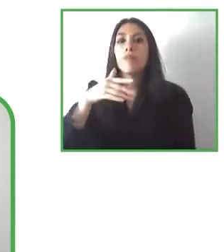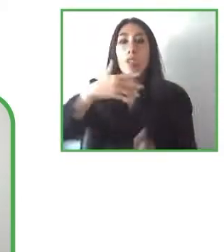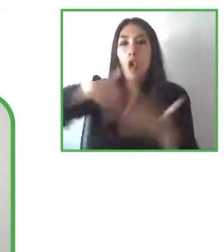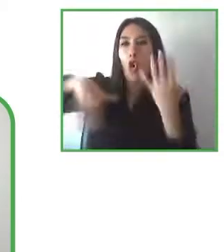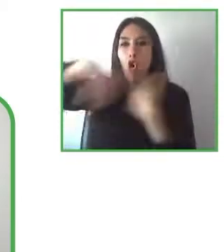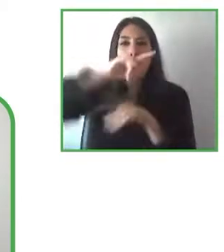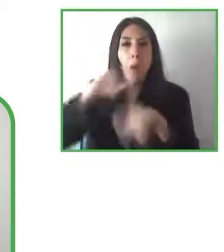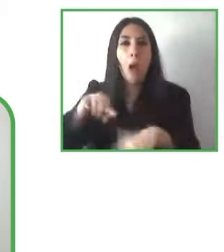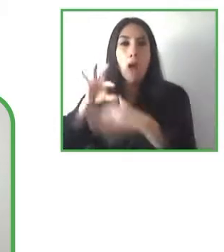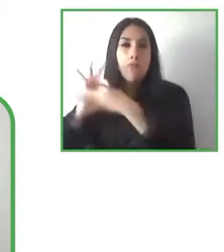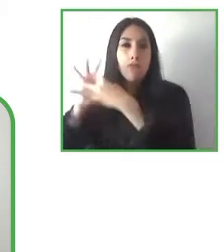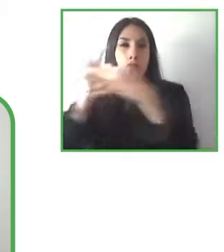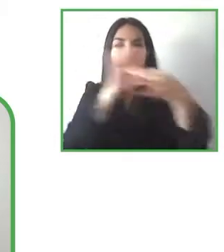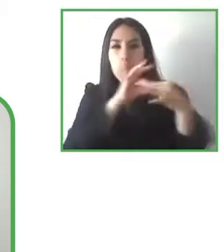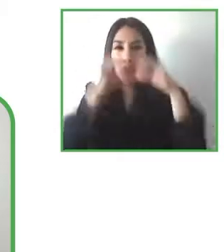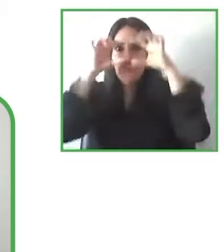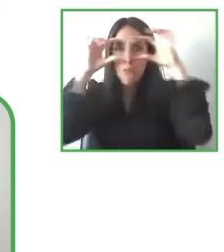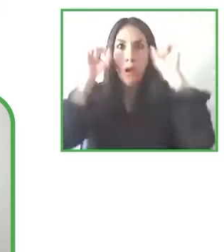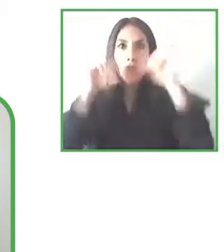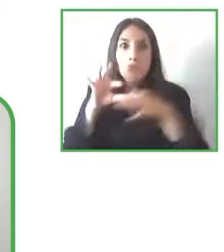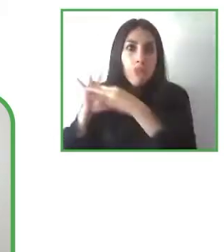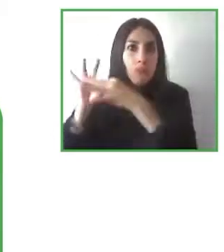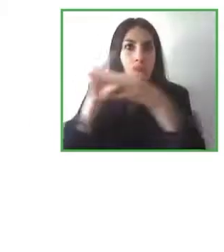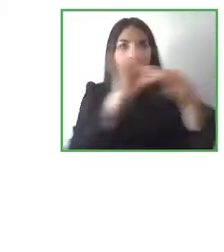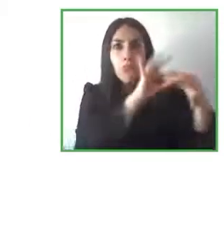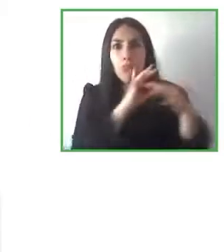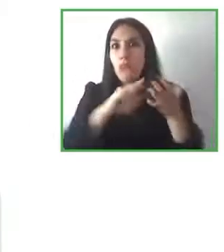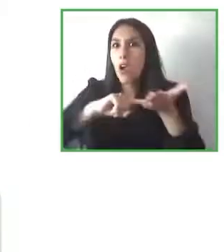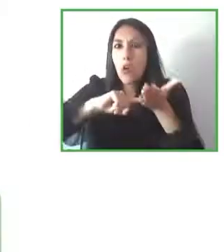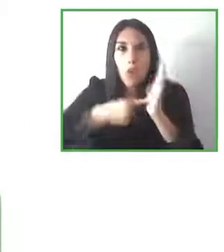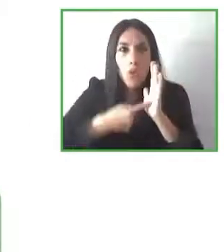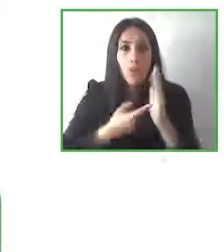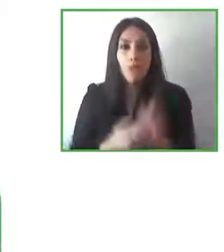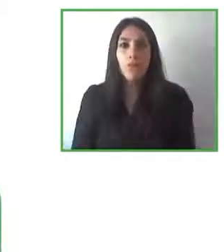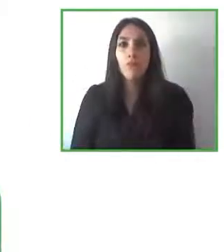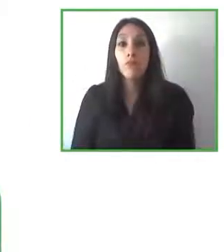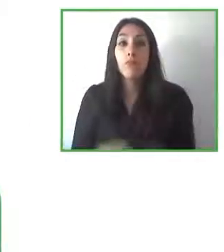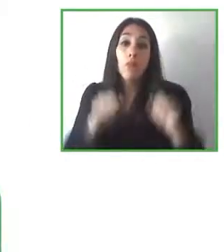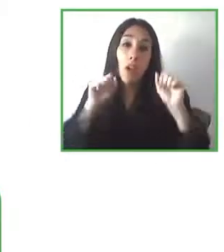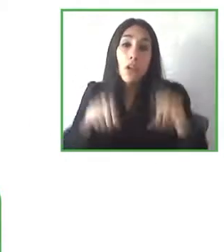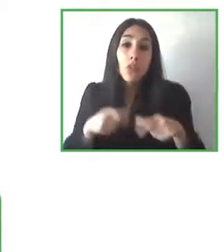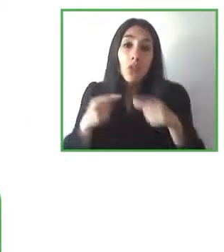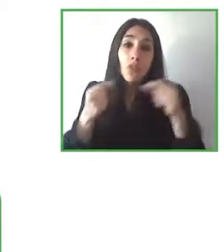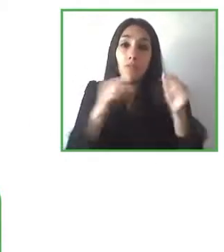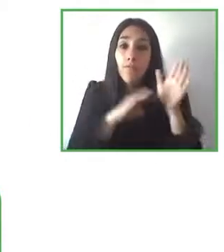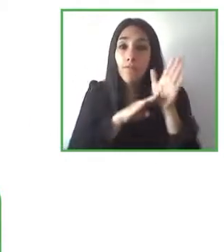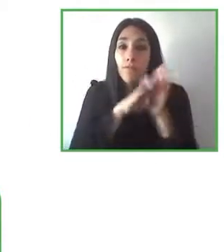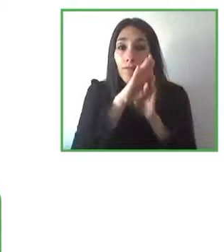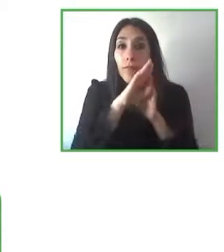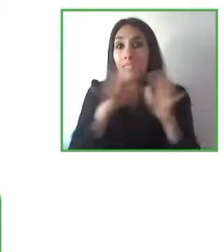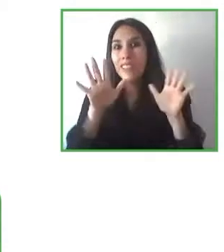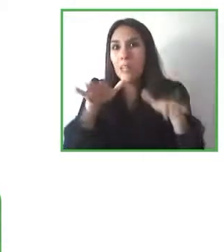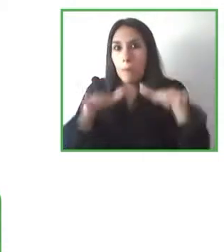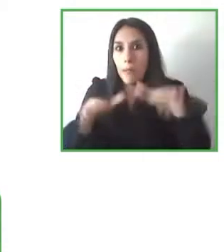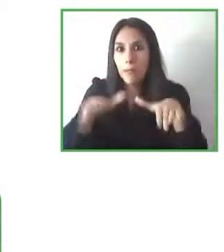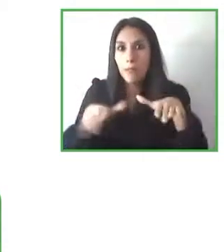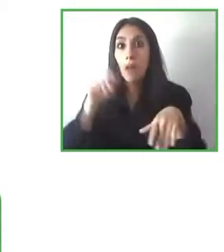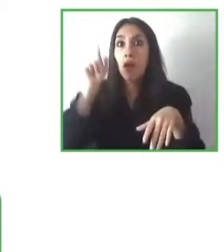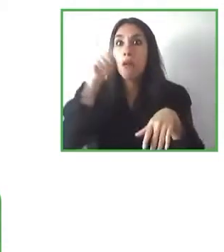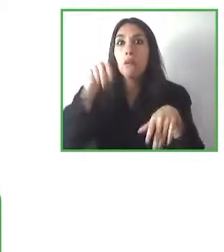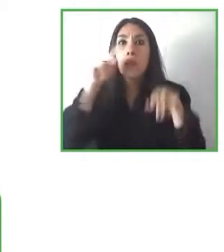pero podemos pasar por encima de las personas si nos enfocamos más en eso y no en las personas como tal